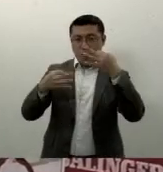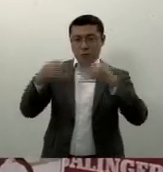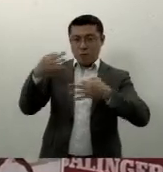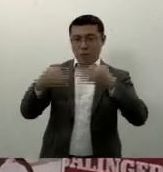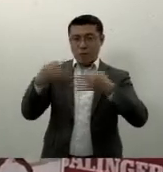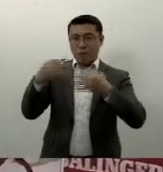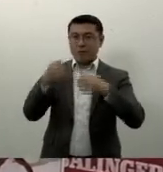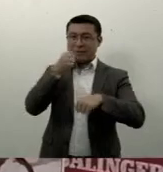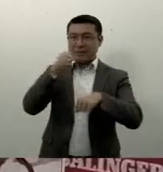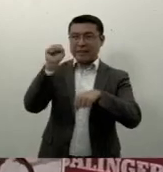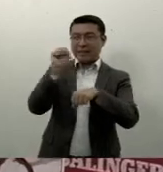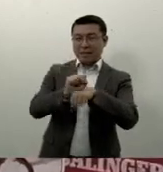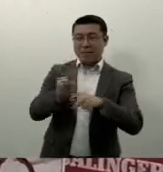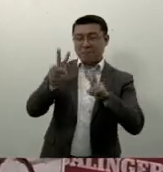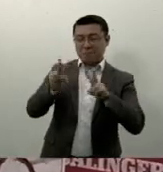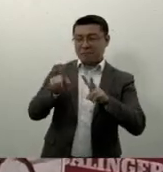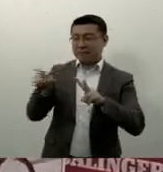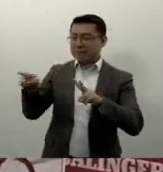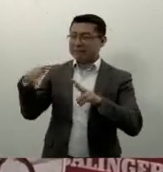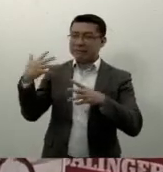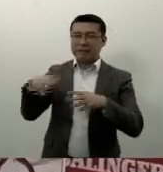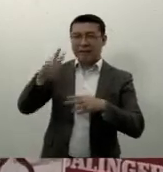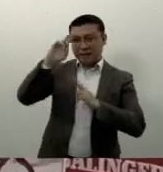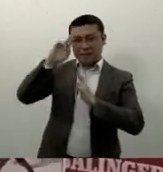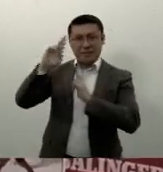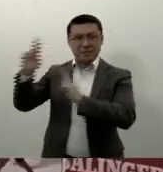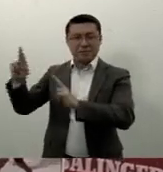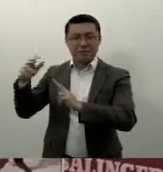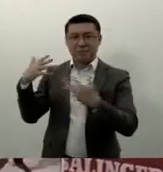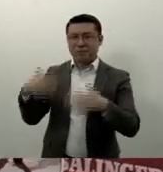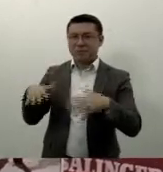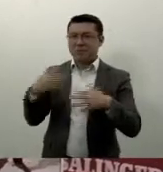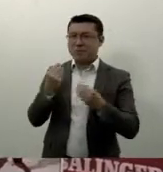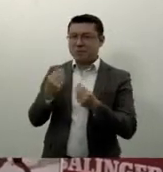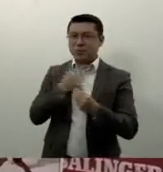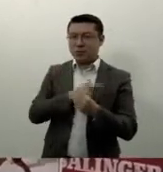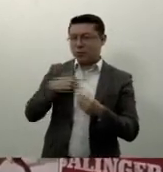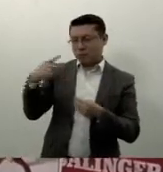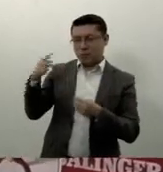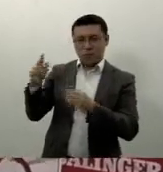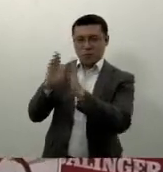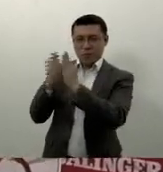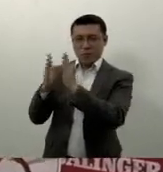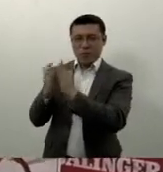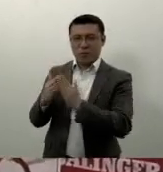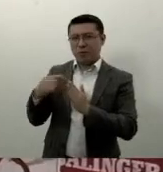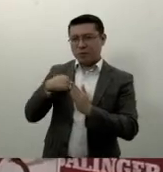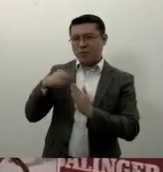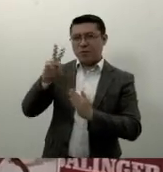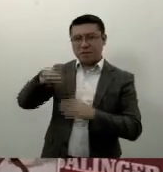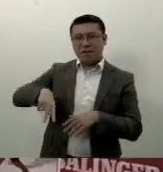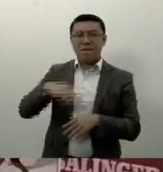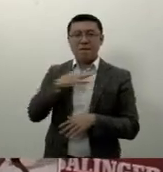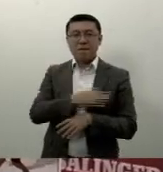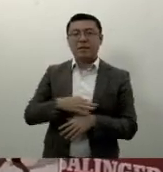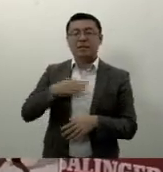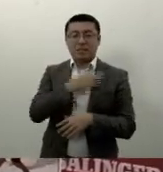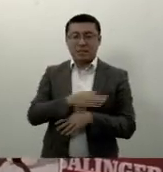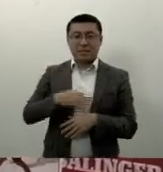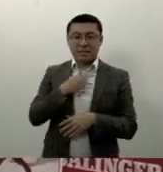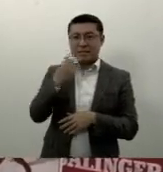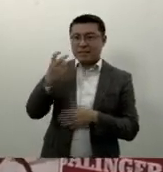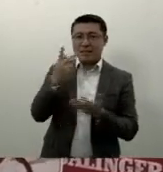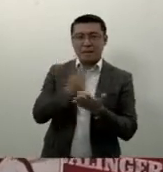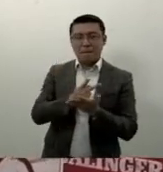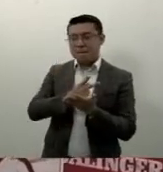admiradora de tu obra es un placer felicitarte efusivamente por este galardón